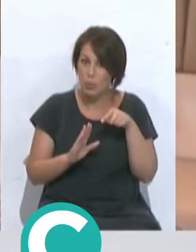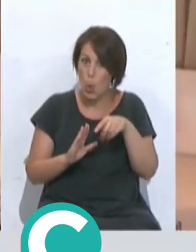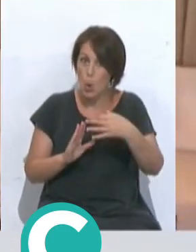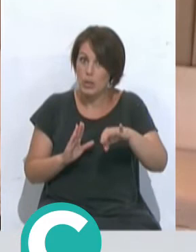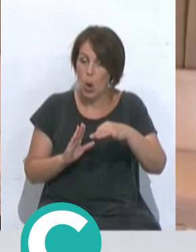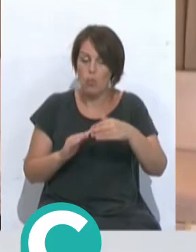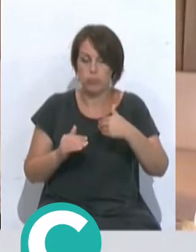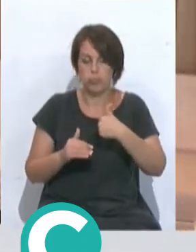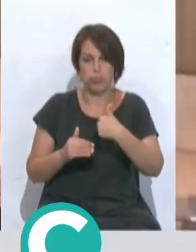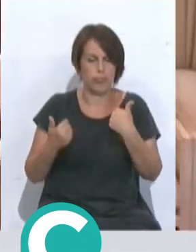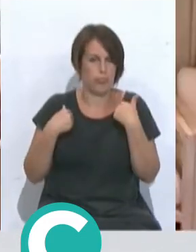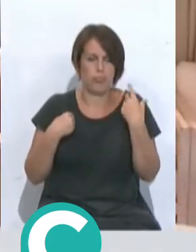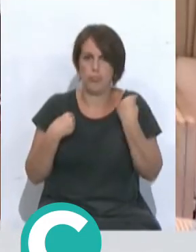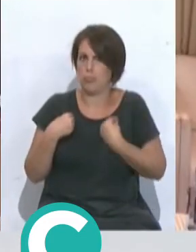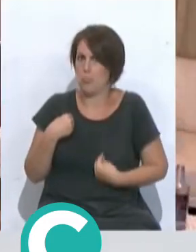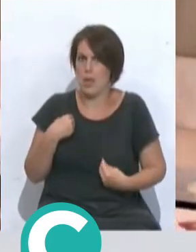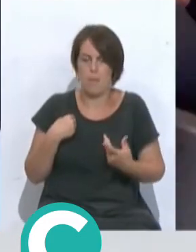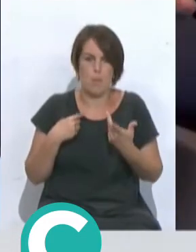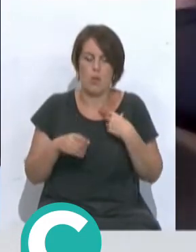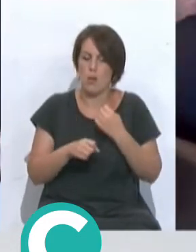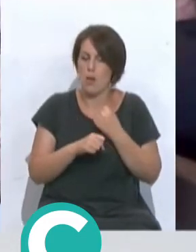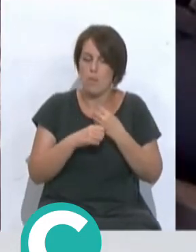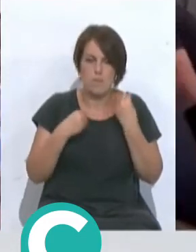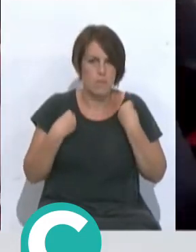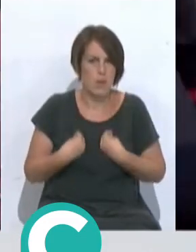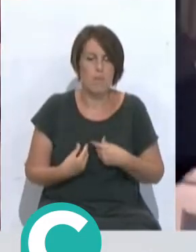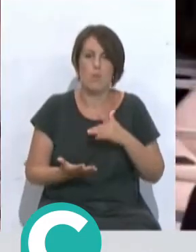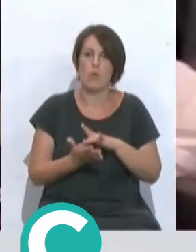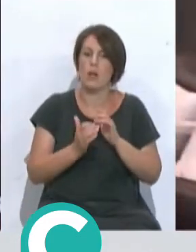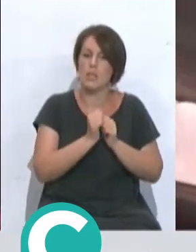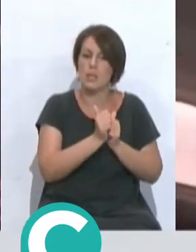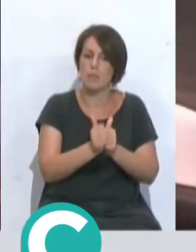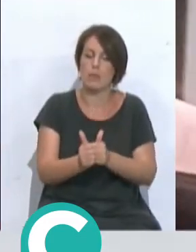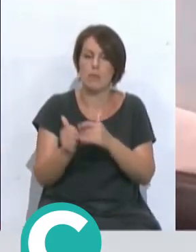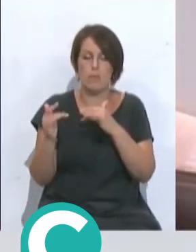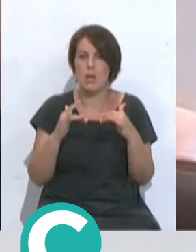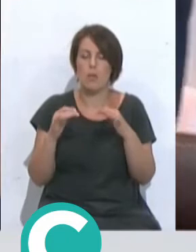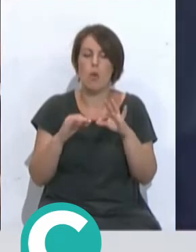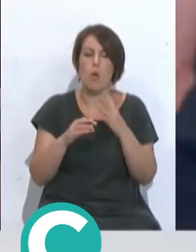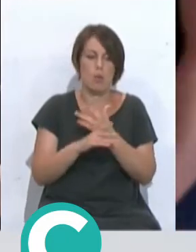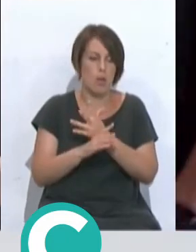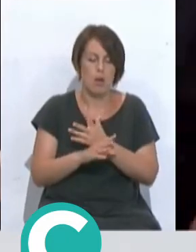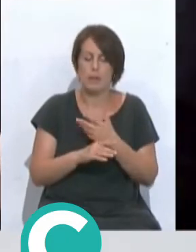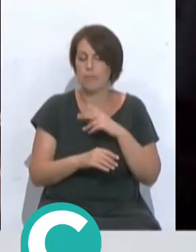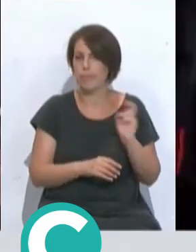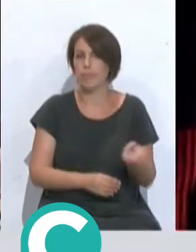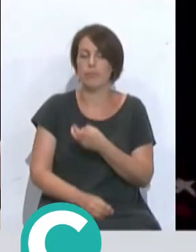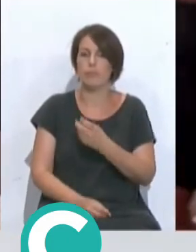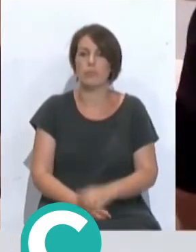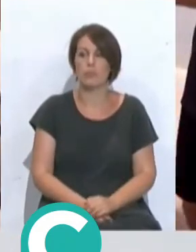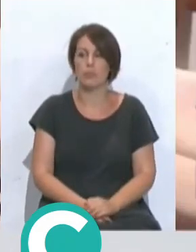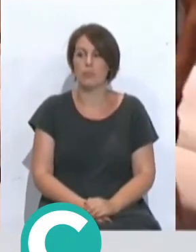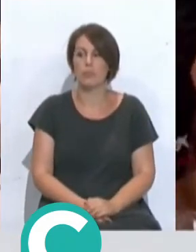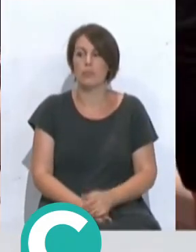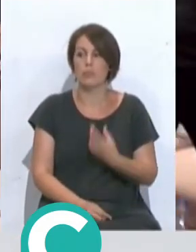prácticamente son las mismas funciones la misma tarea a hora del seguimiento de partidos de jugadores etcétera, etcétera.